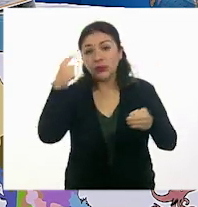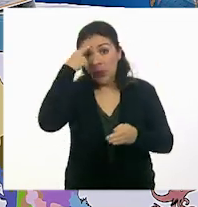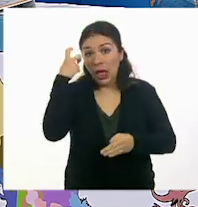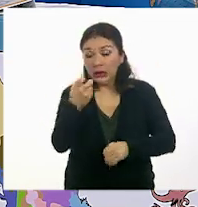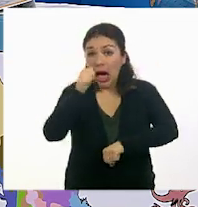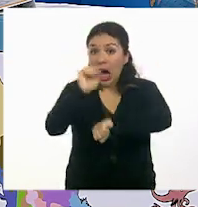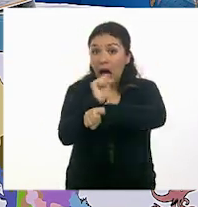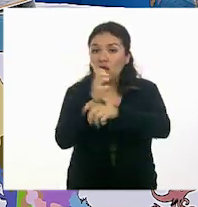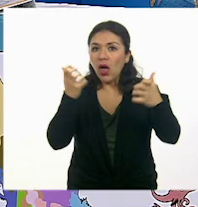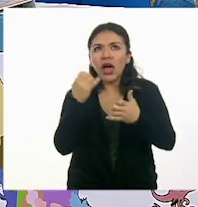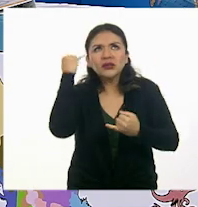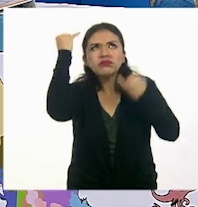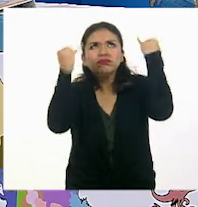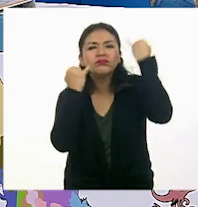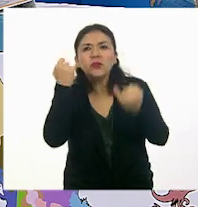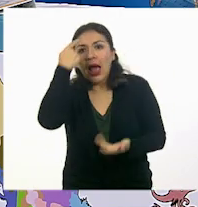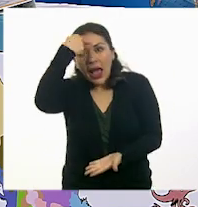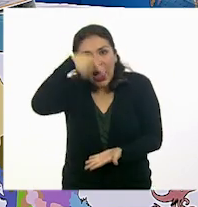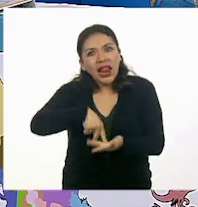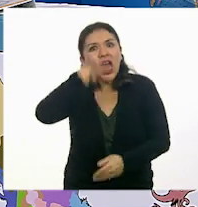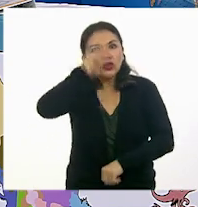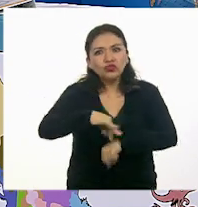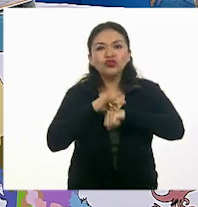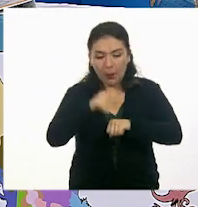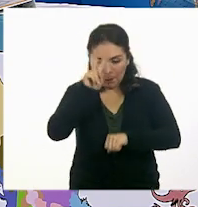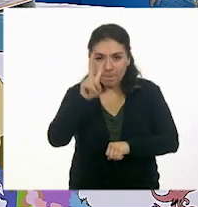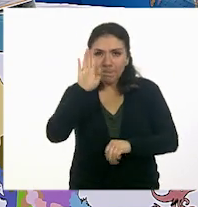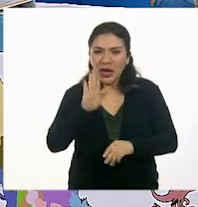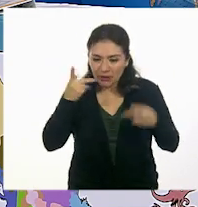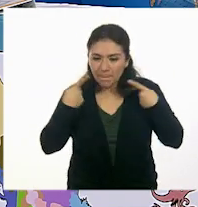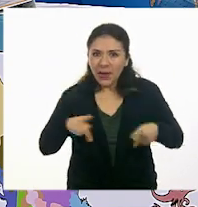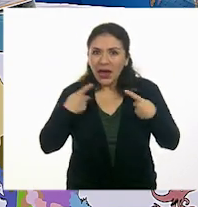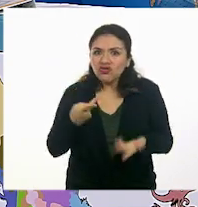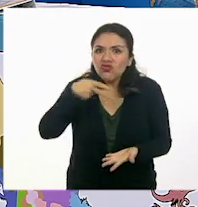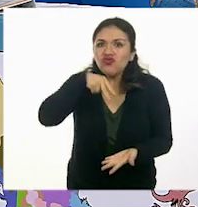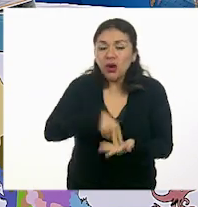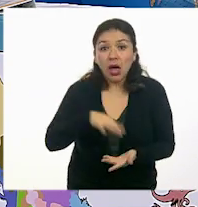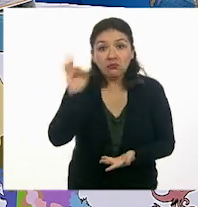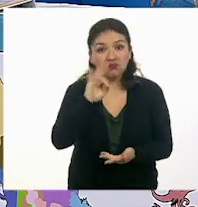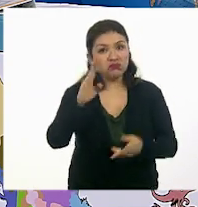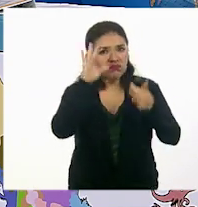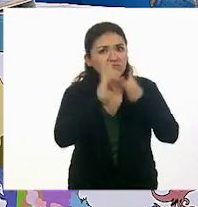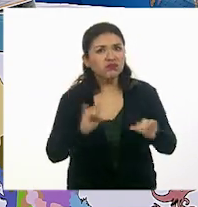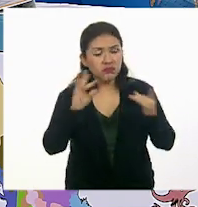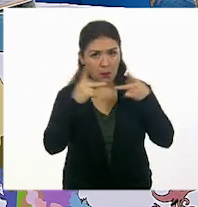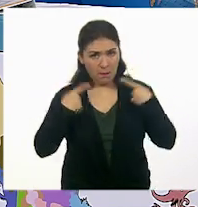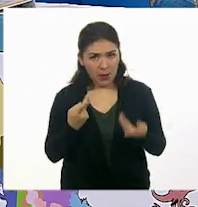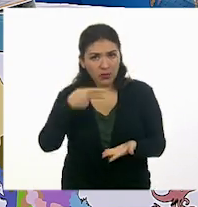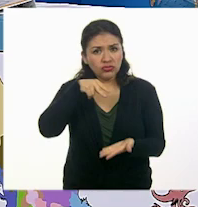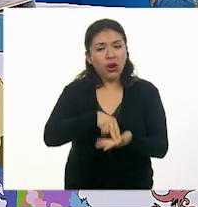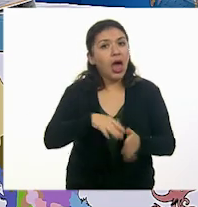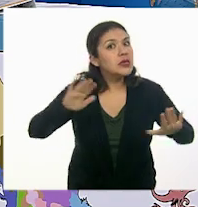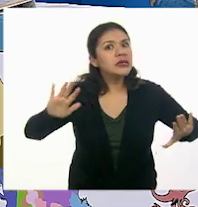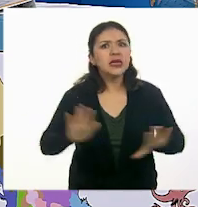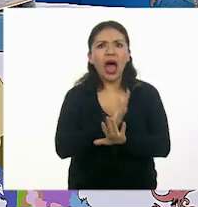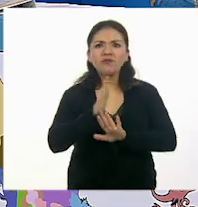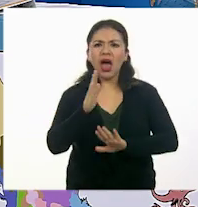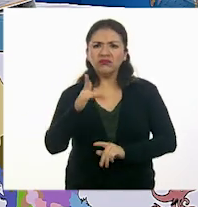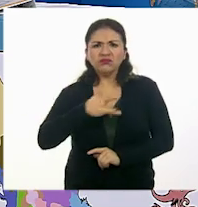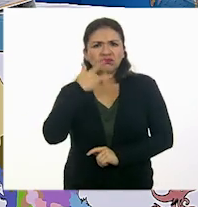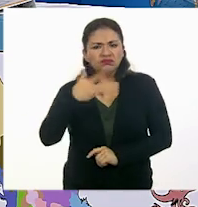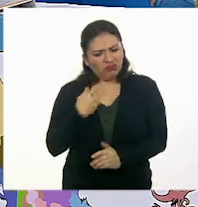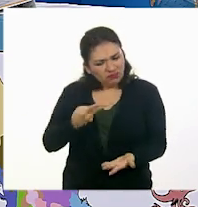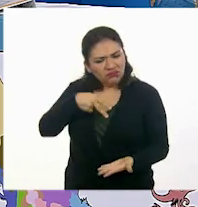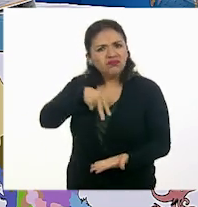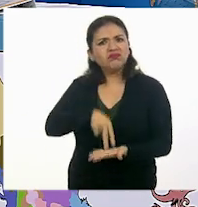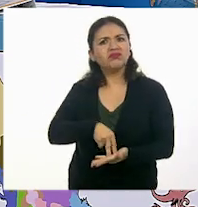construya de manera creíble a su personaje, ya que al decirla, el intérprete de inmediato modifica su actitud y